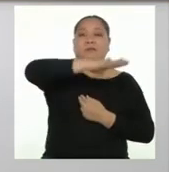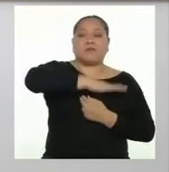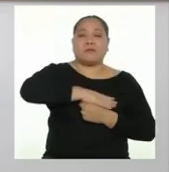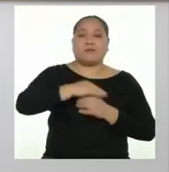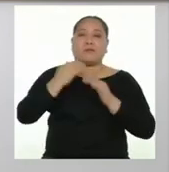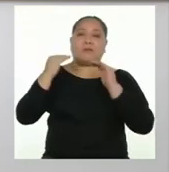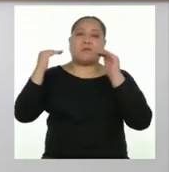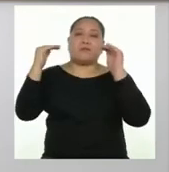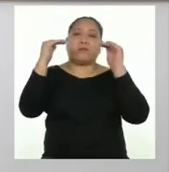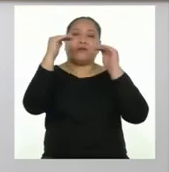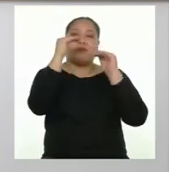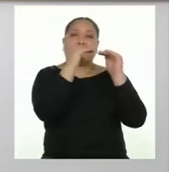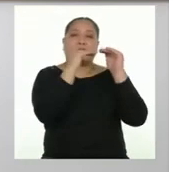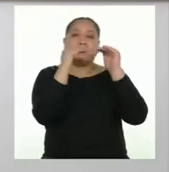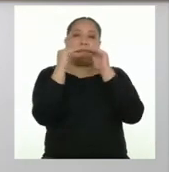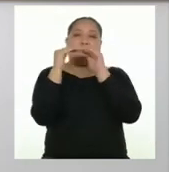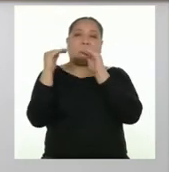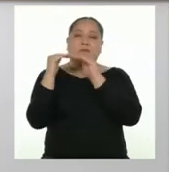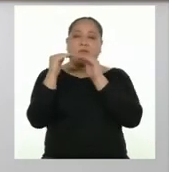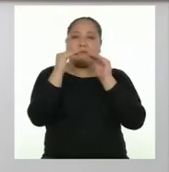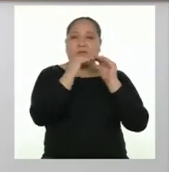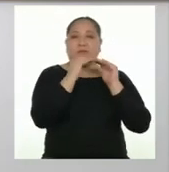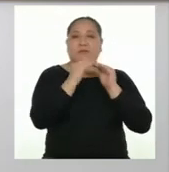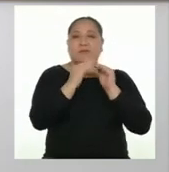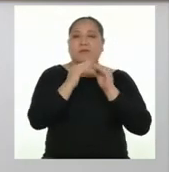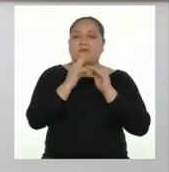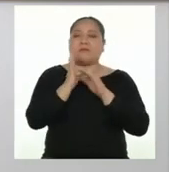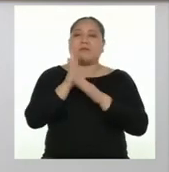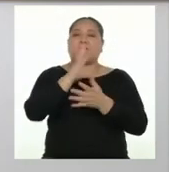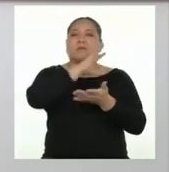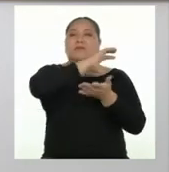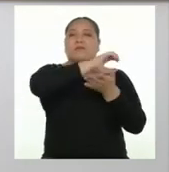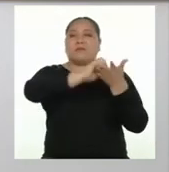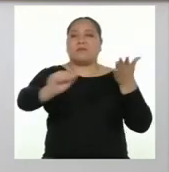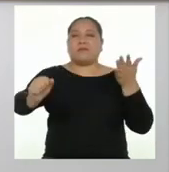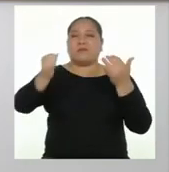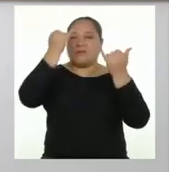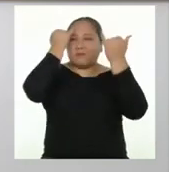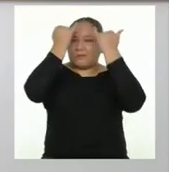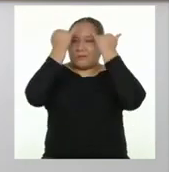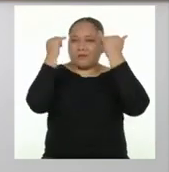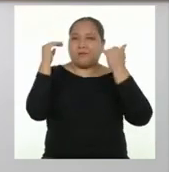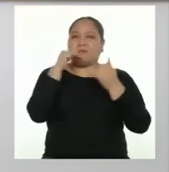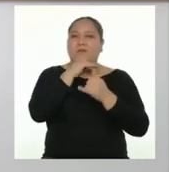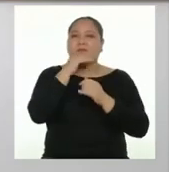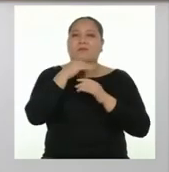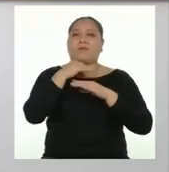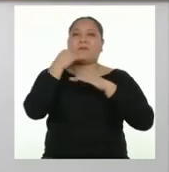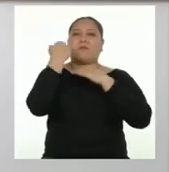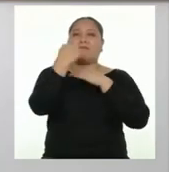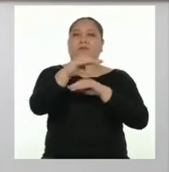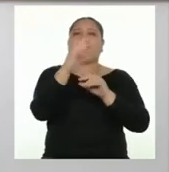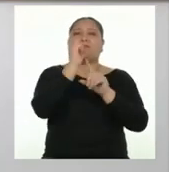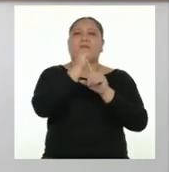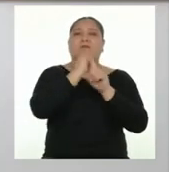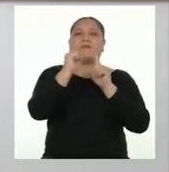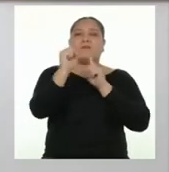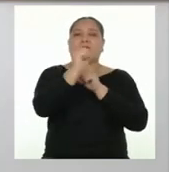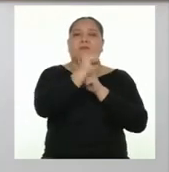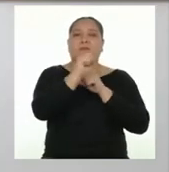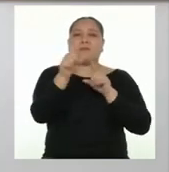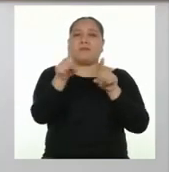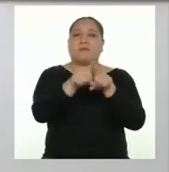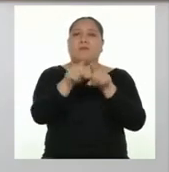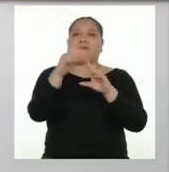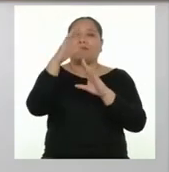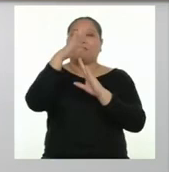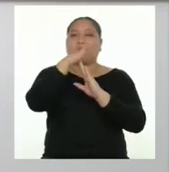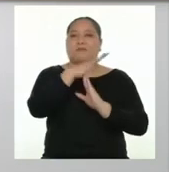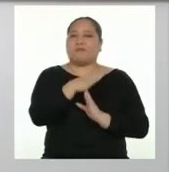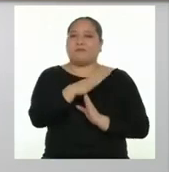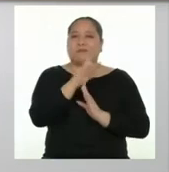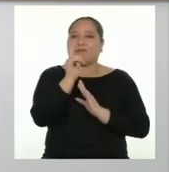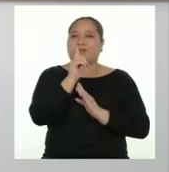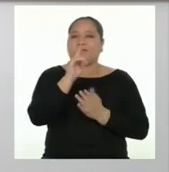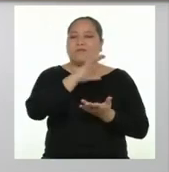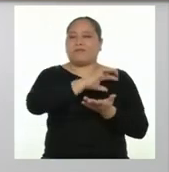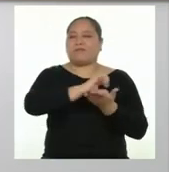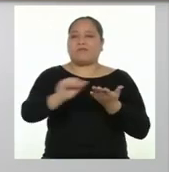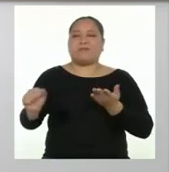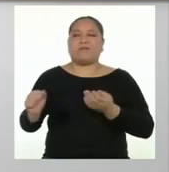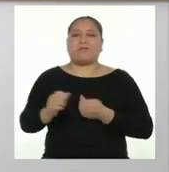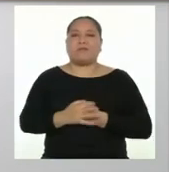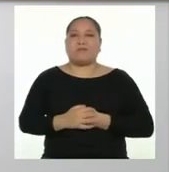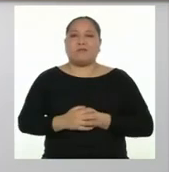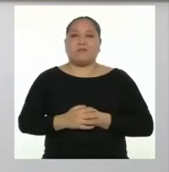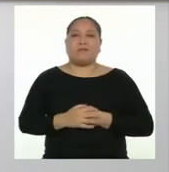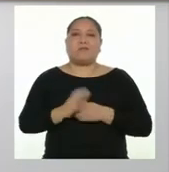lograr un trato igualitario y romper con los estereotipos, las barreras sociales y la discriminación. Bien,